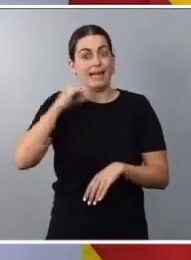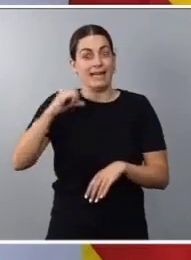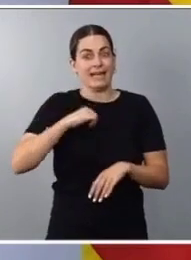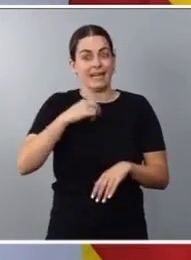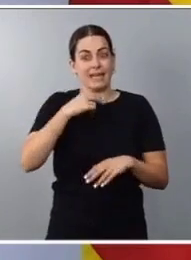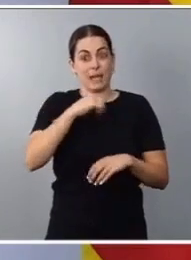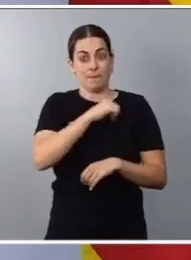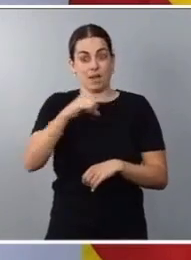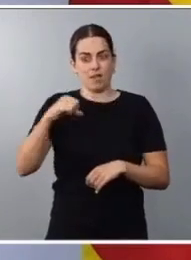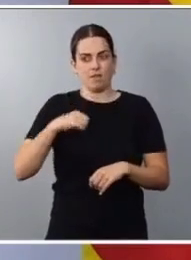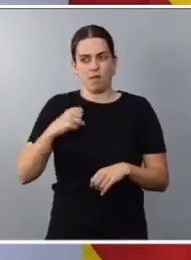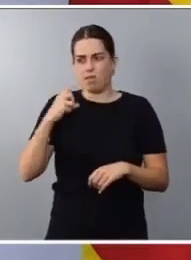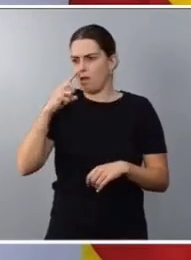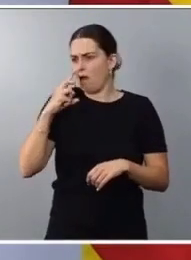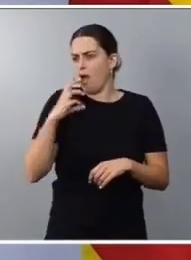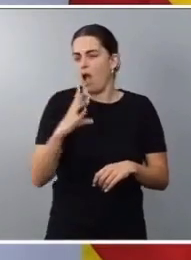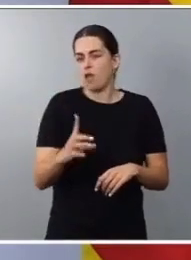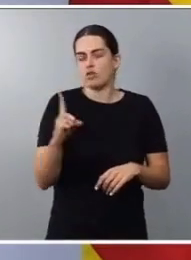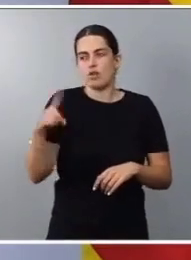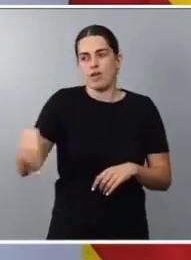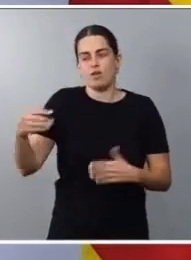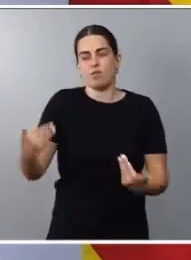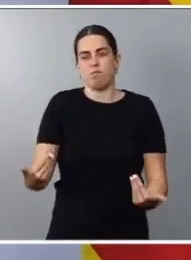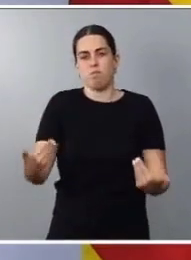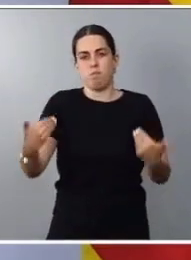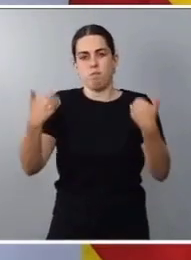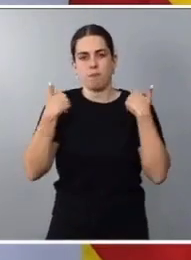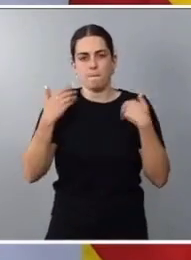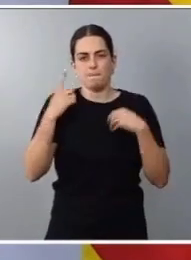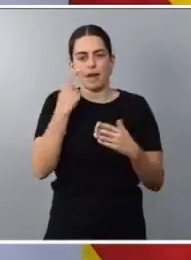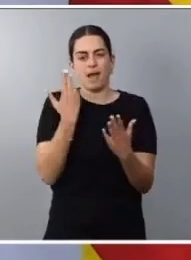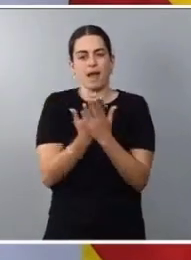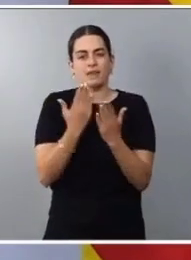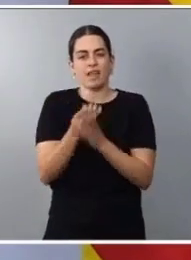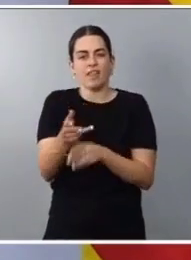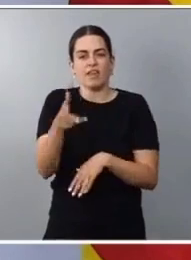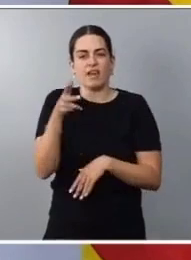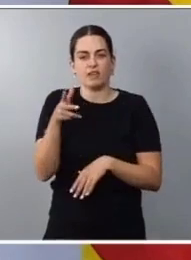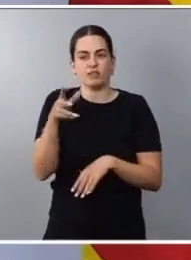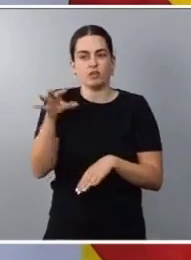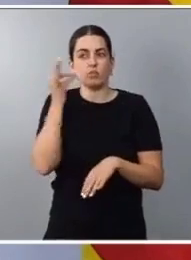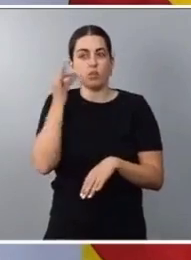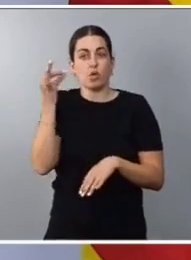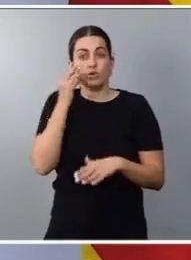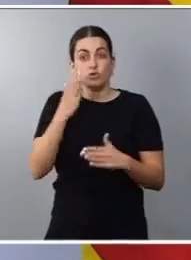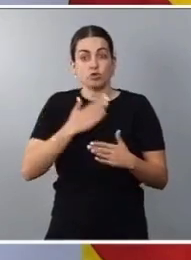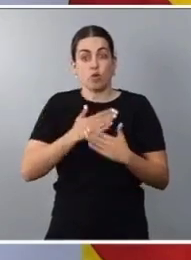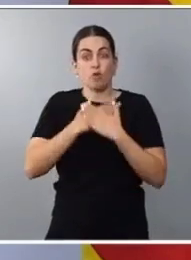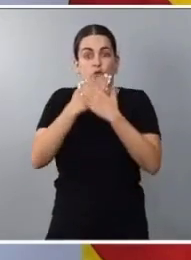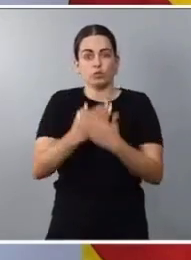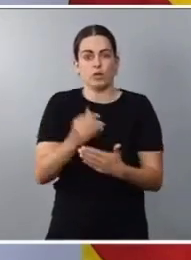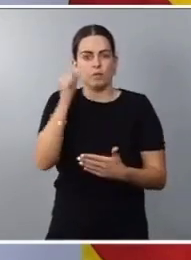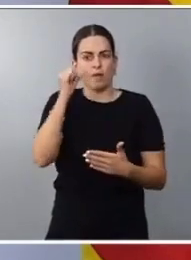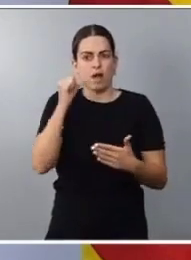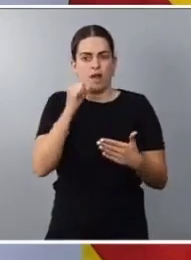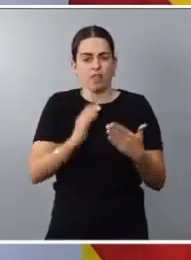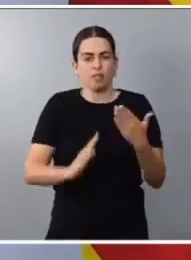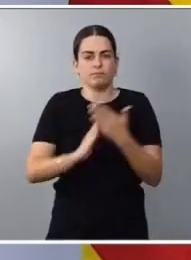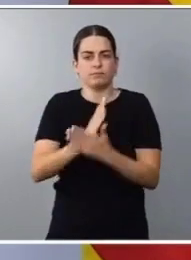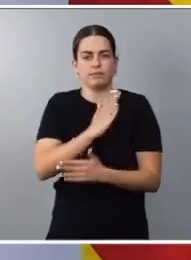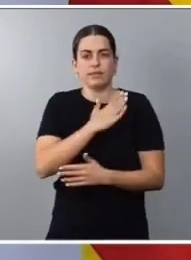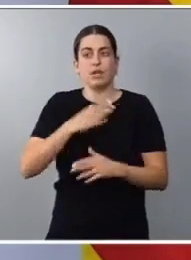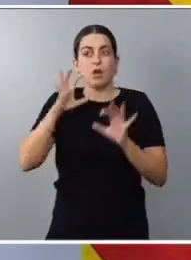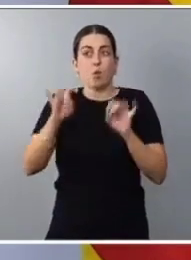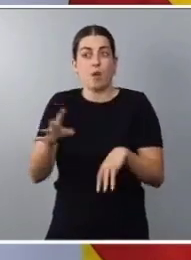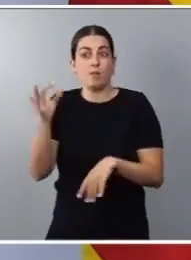décadas han sostenido la garantía del derecho de las mujeres a interrumpir voluntariamente su embarazo y que, igual que las mujeres que han